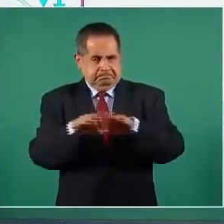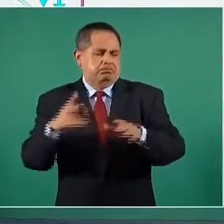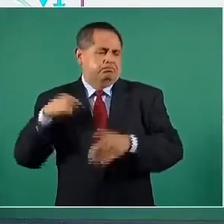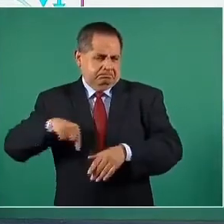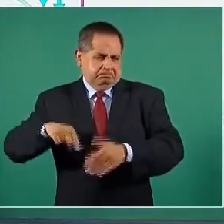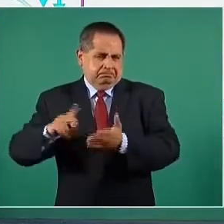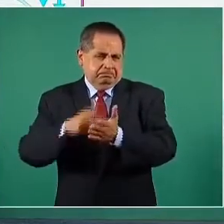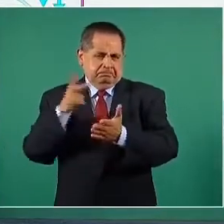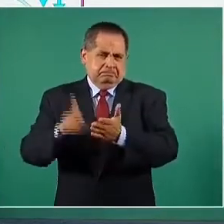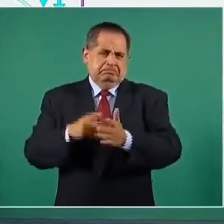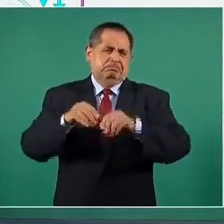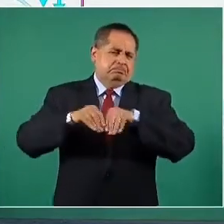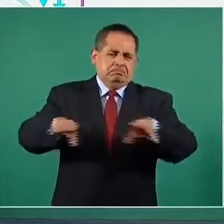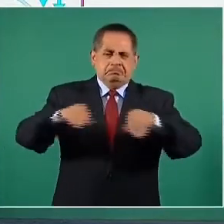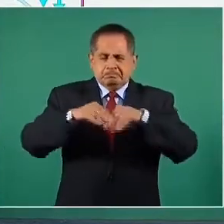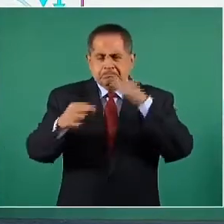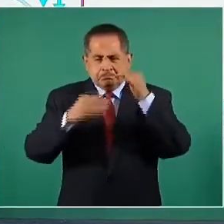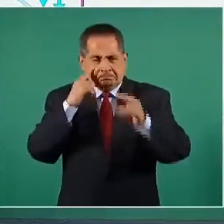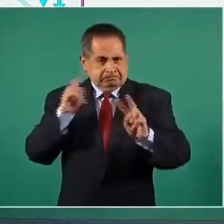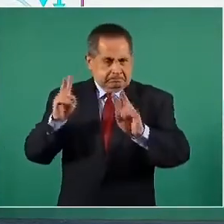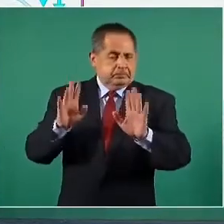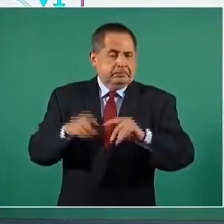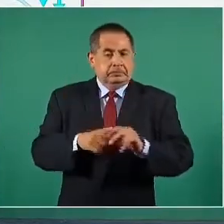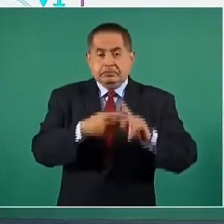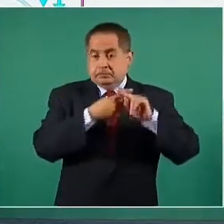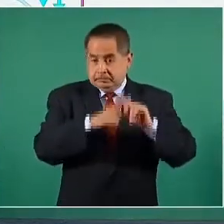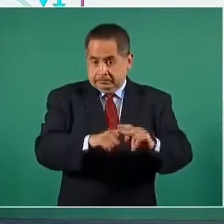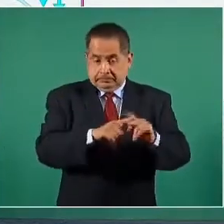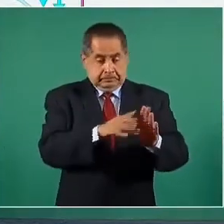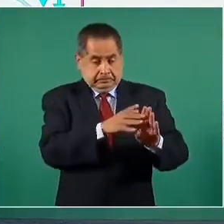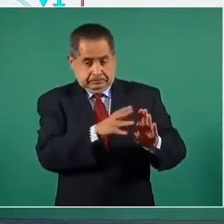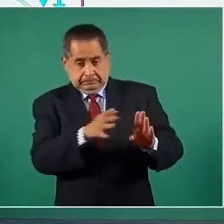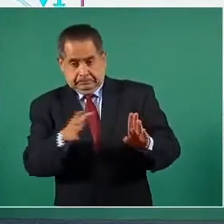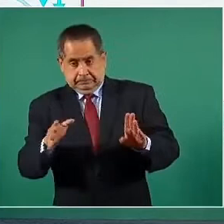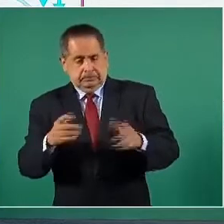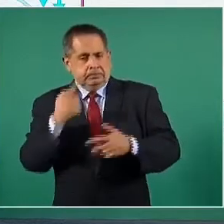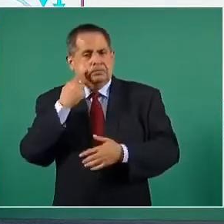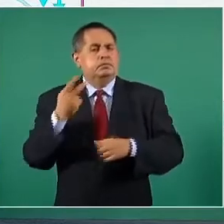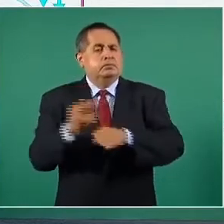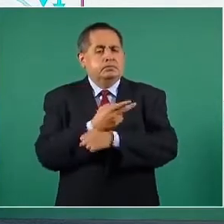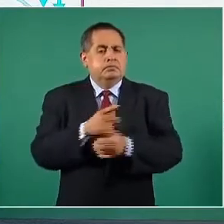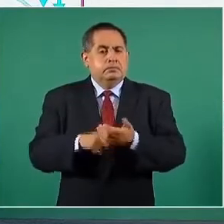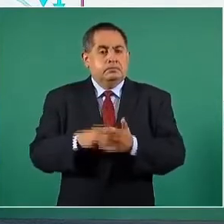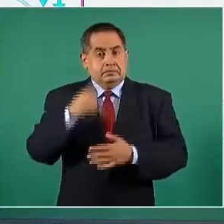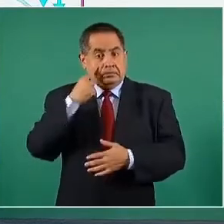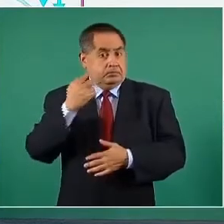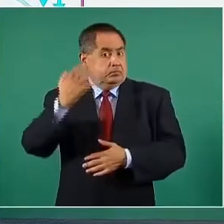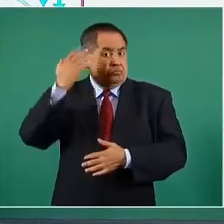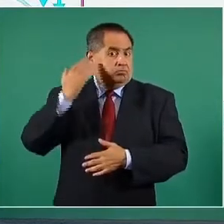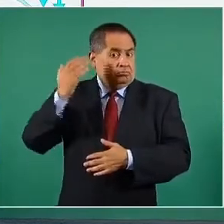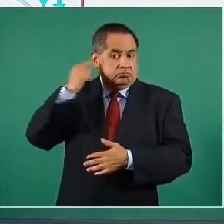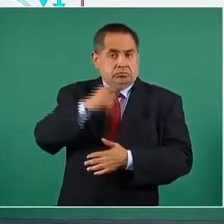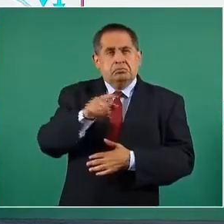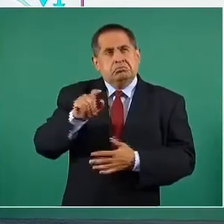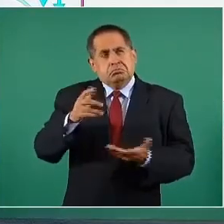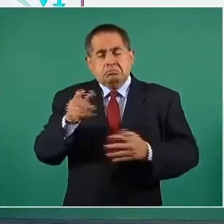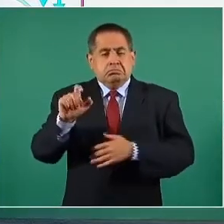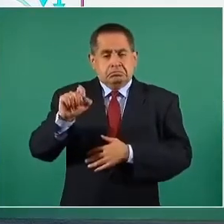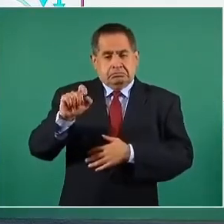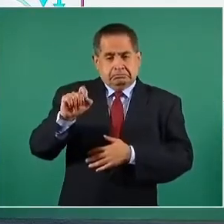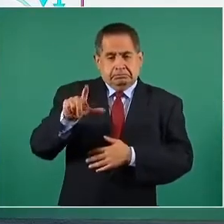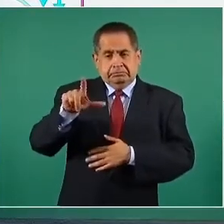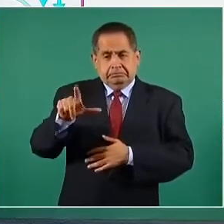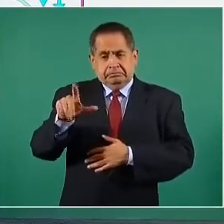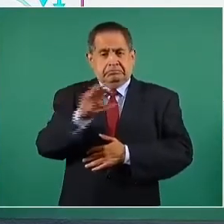múltiples veces desde el inicio de la epidemia. Y lo que podemos ver es cómo en esos tiempos estábamos en un 27 por